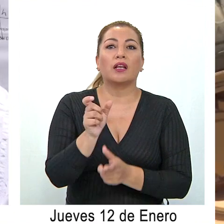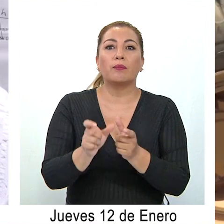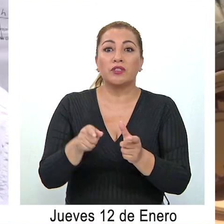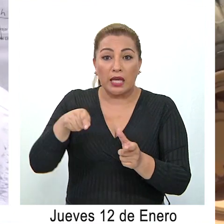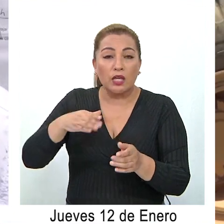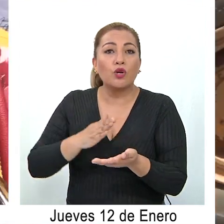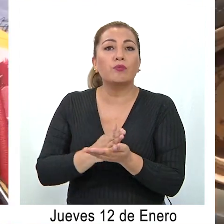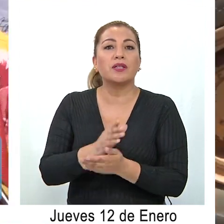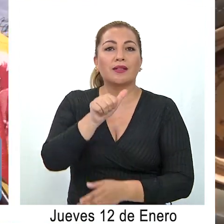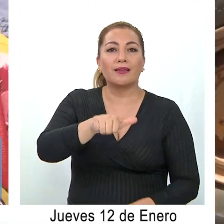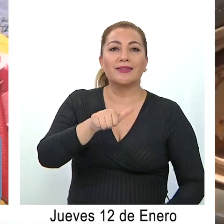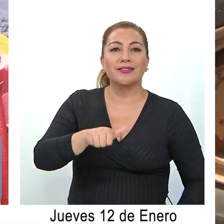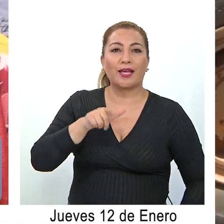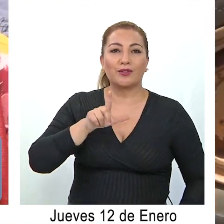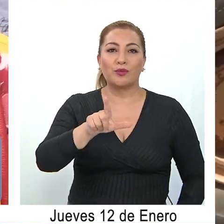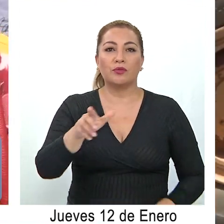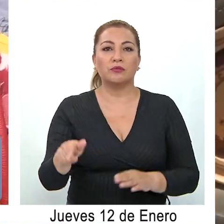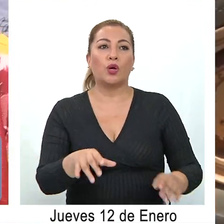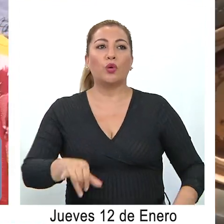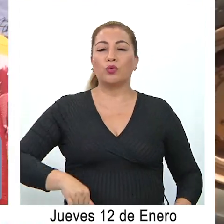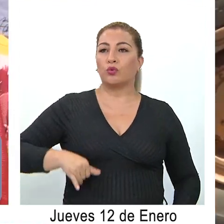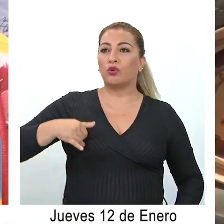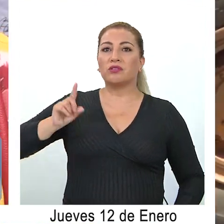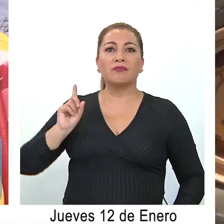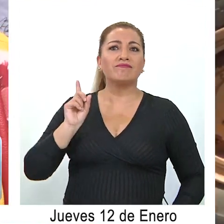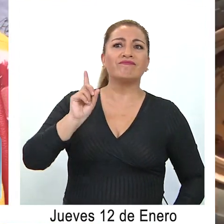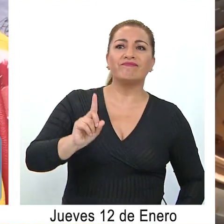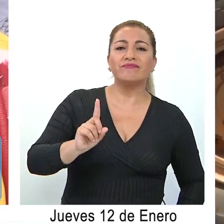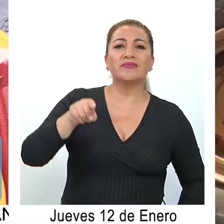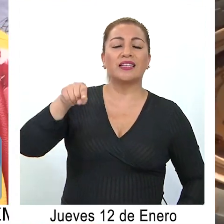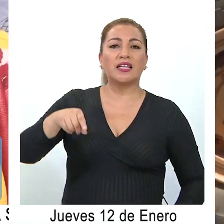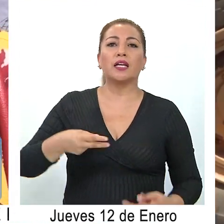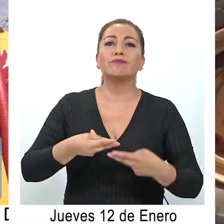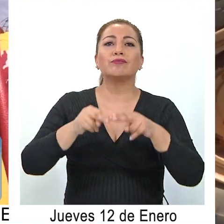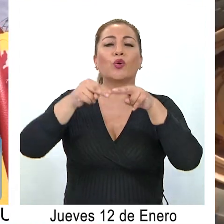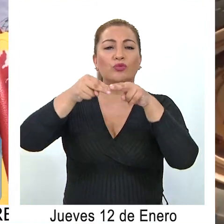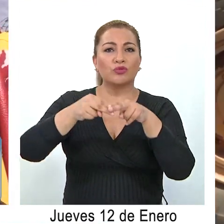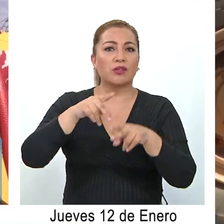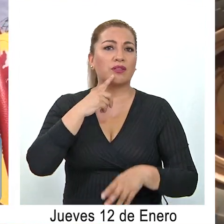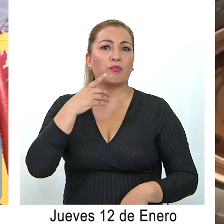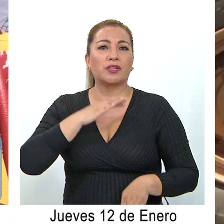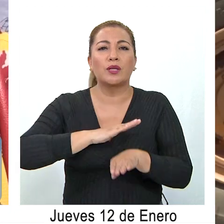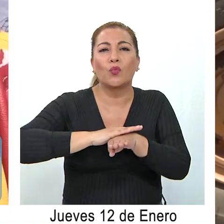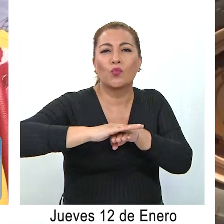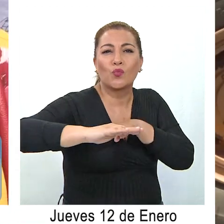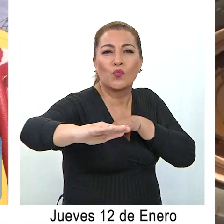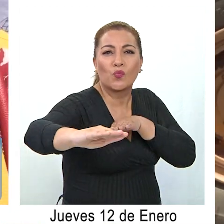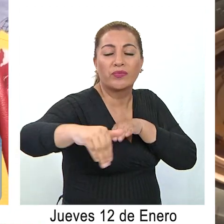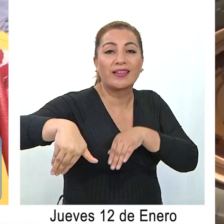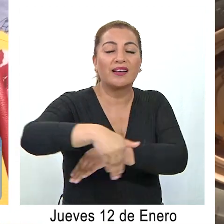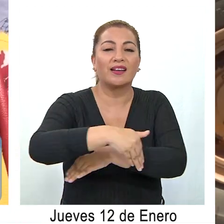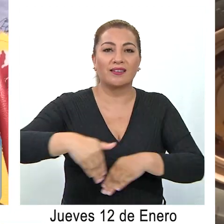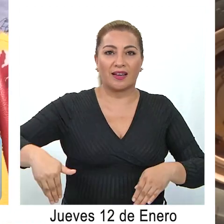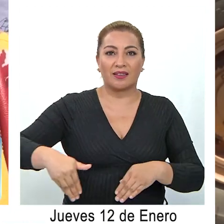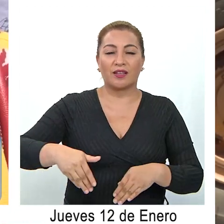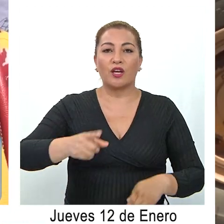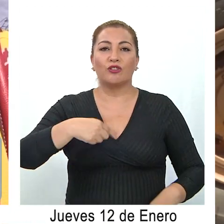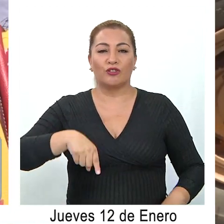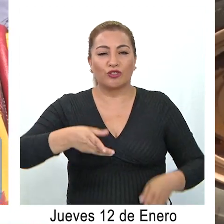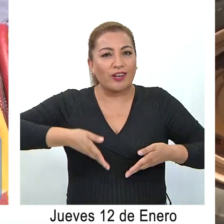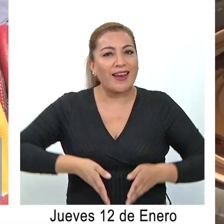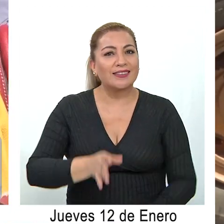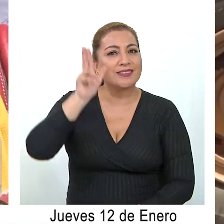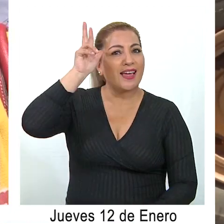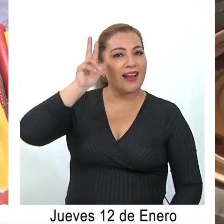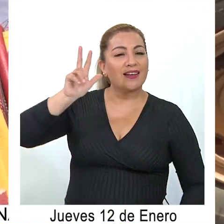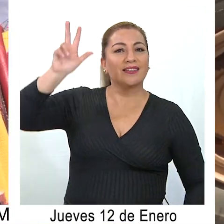viene la fiesta 16 de julio. Orgulloso de poder venir a este inicio, de esta obra tan importante como es la pavimentación de Andrés Farías, antiguamente los que somos tiraneños también,